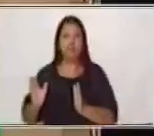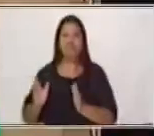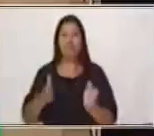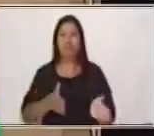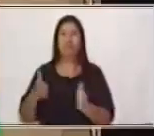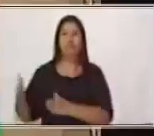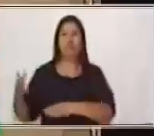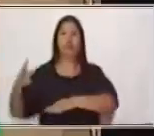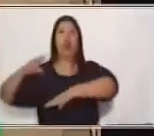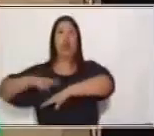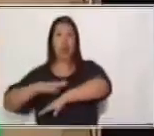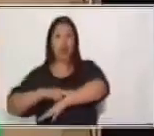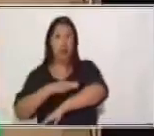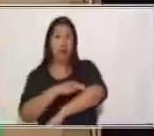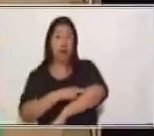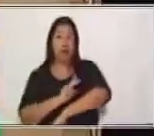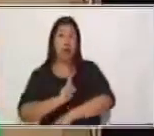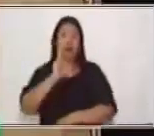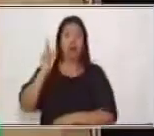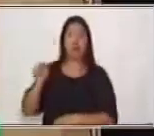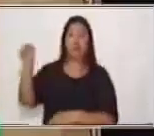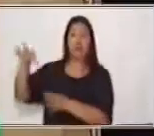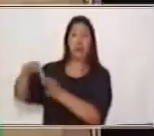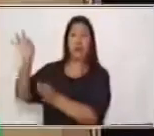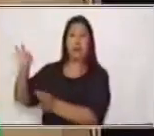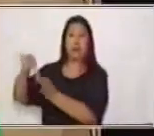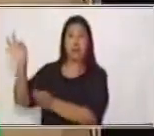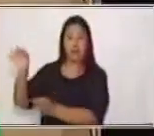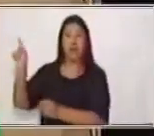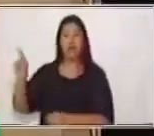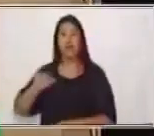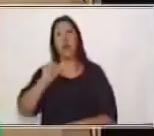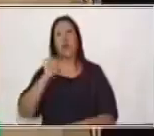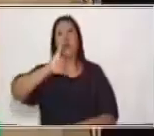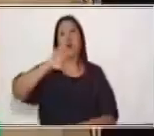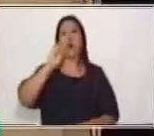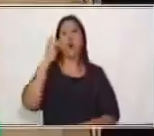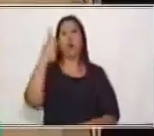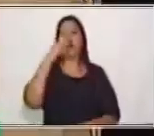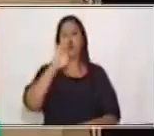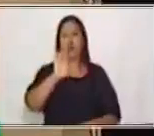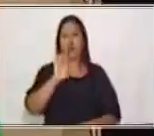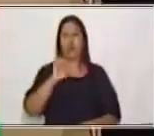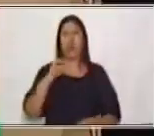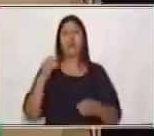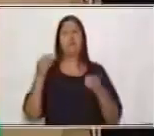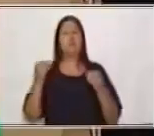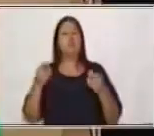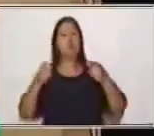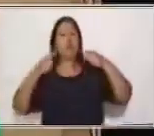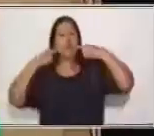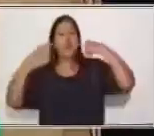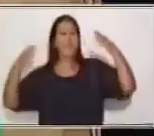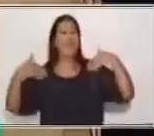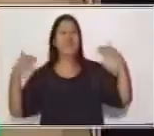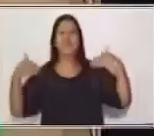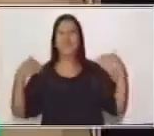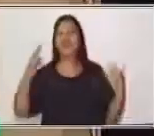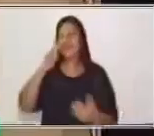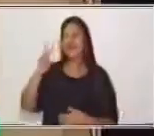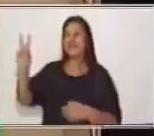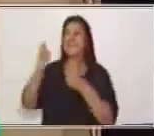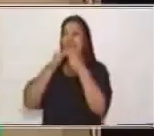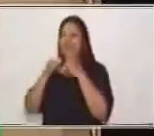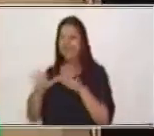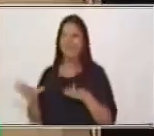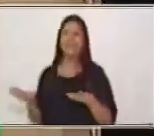oveja está en la paja. Y por último, Josué está muy contento de ver a los